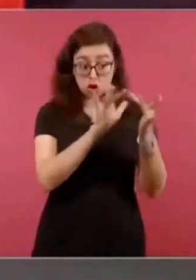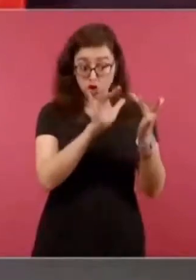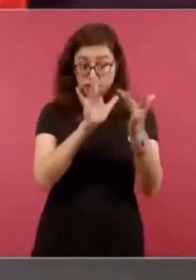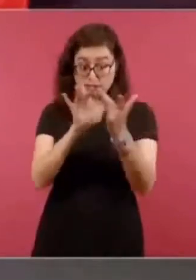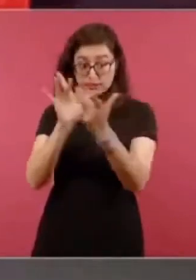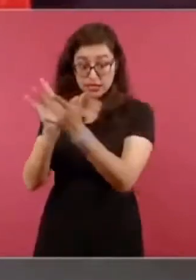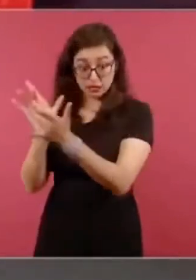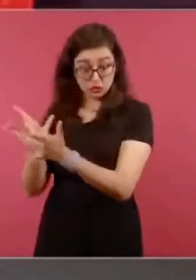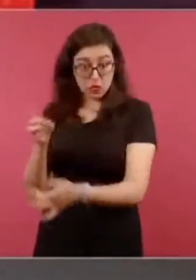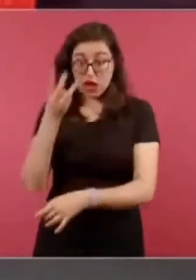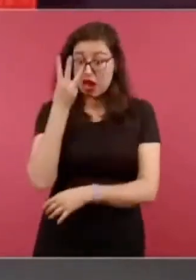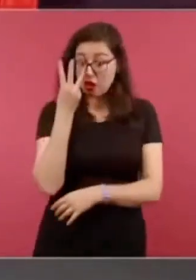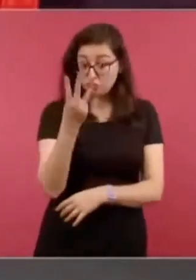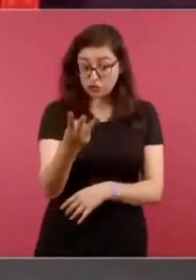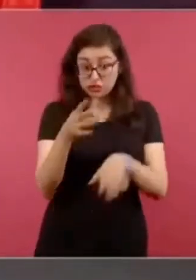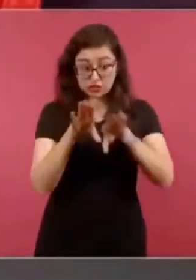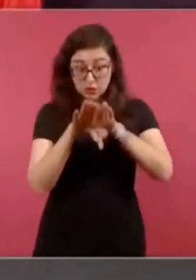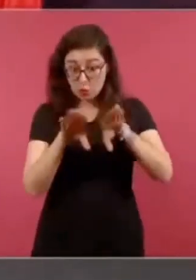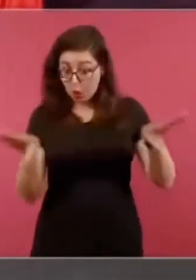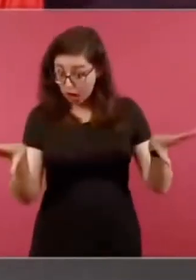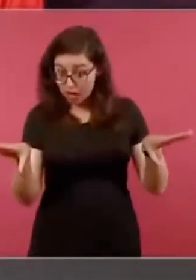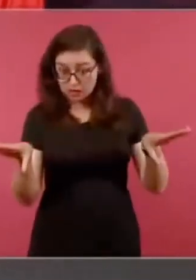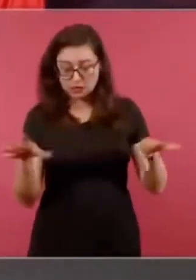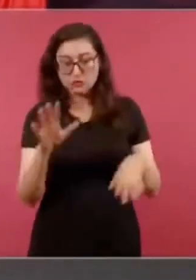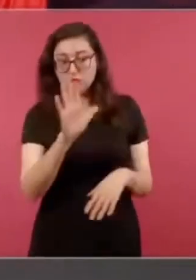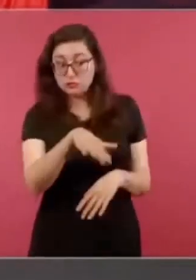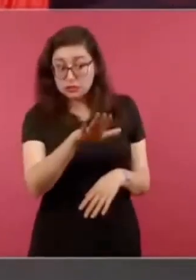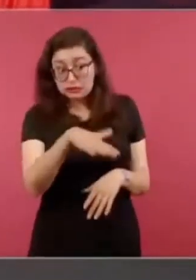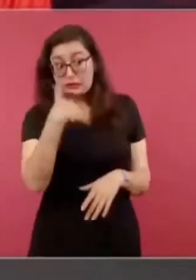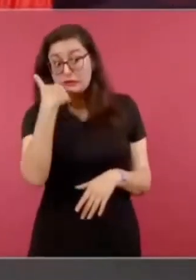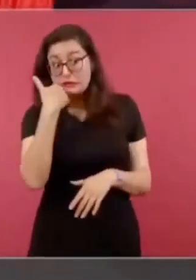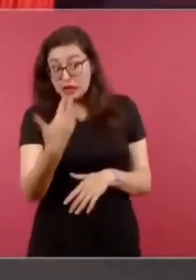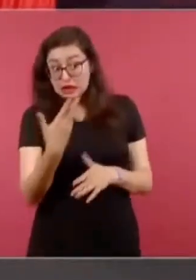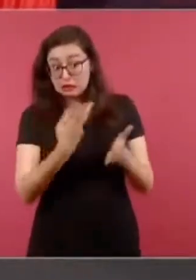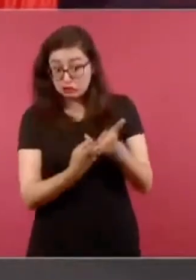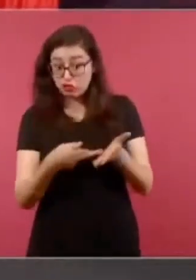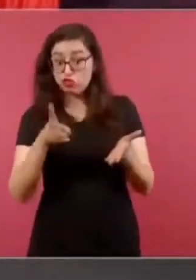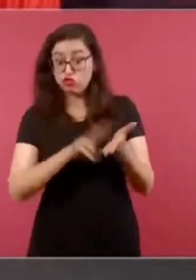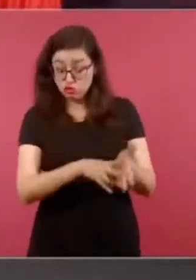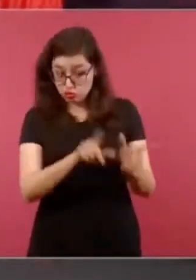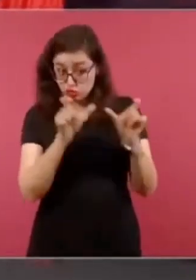requieren más, se les apoya.